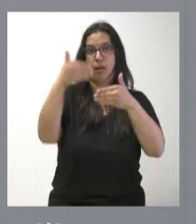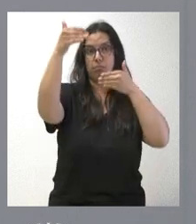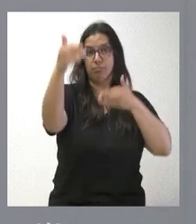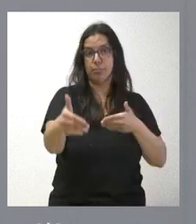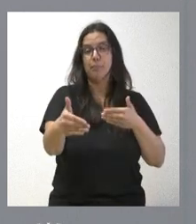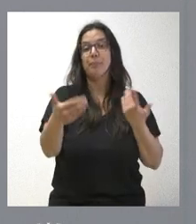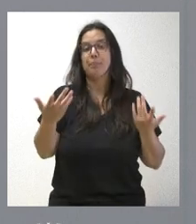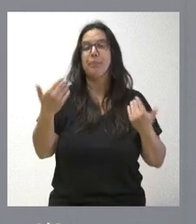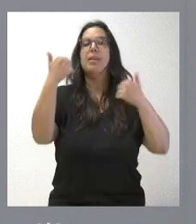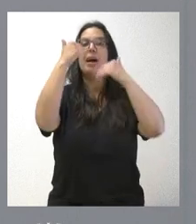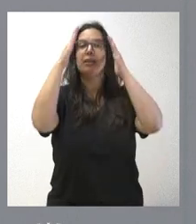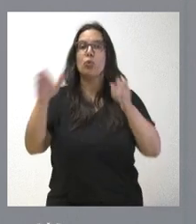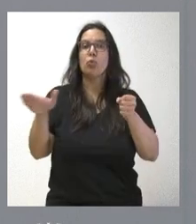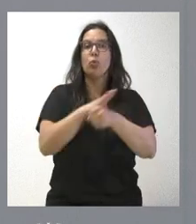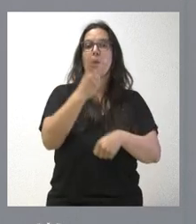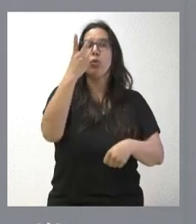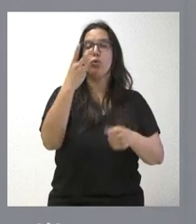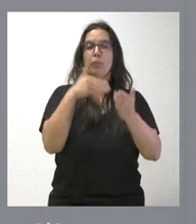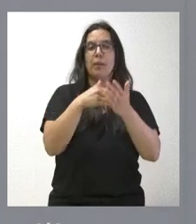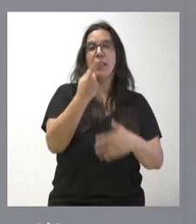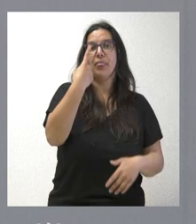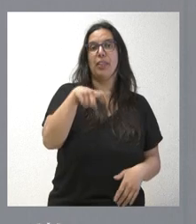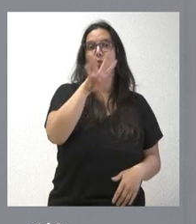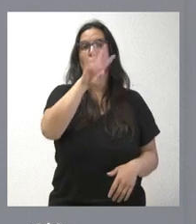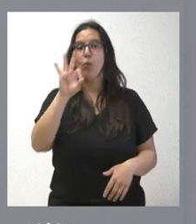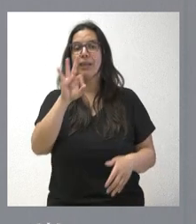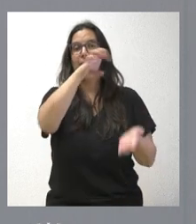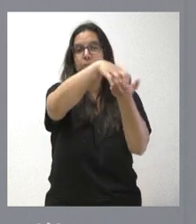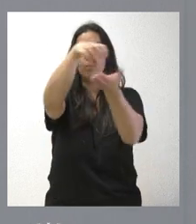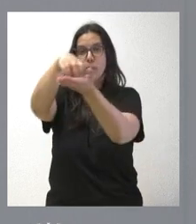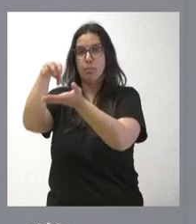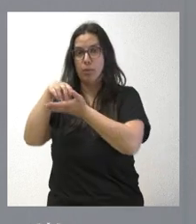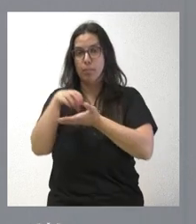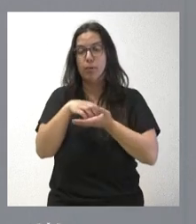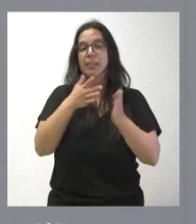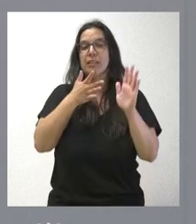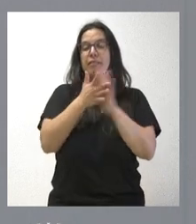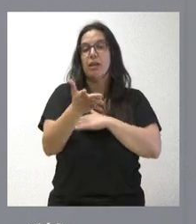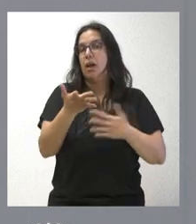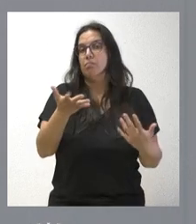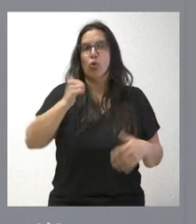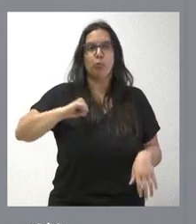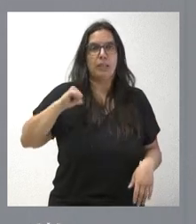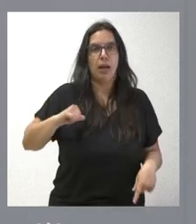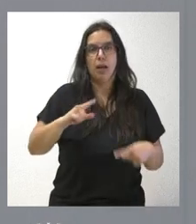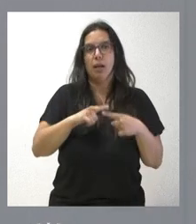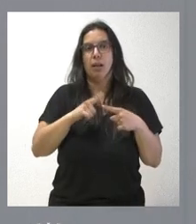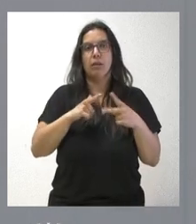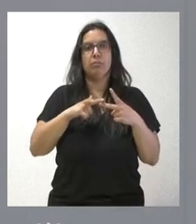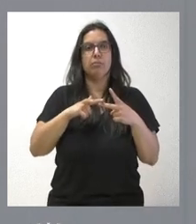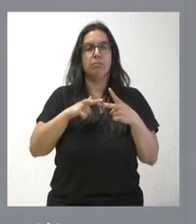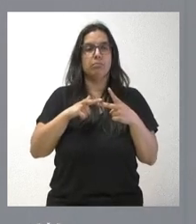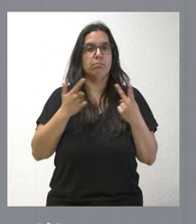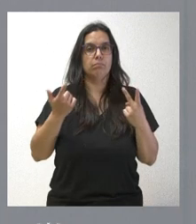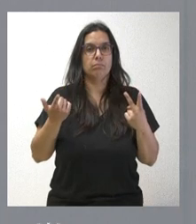atiende a 2.140 puntos de suministro, que incluye desde hospitales, centros